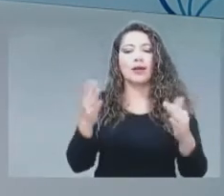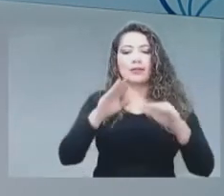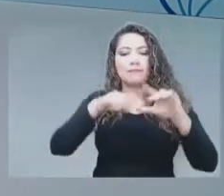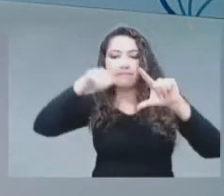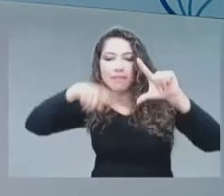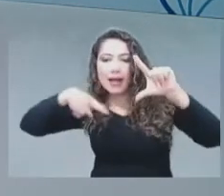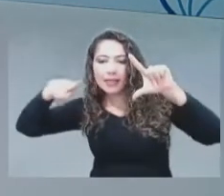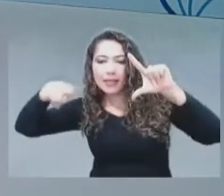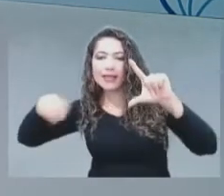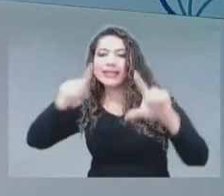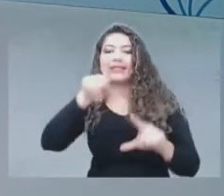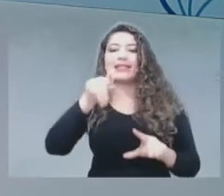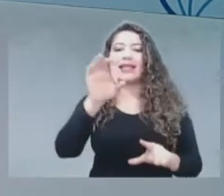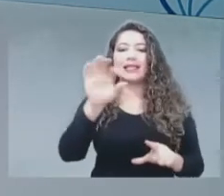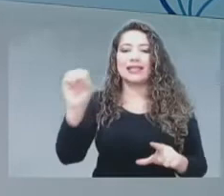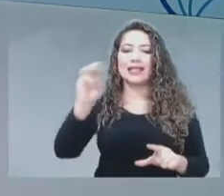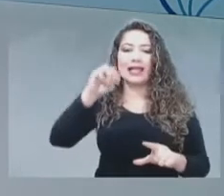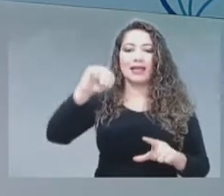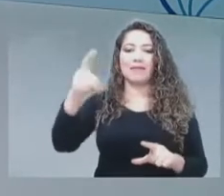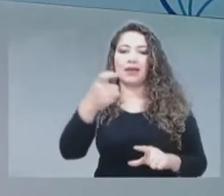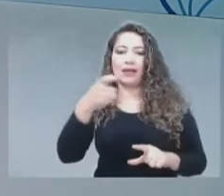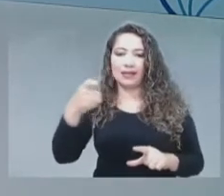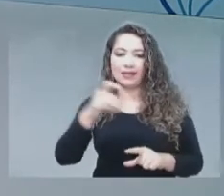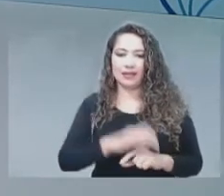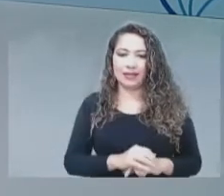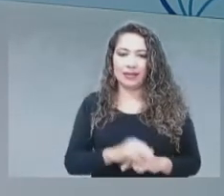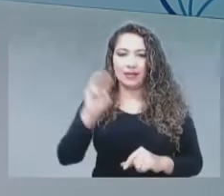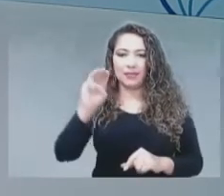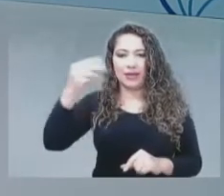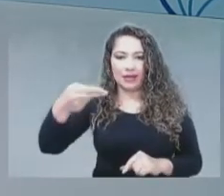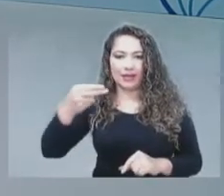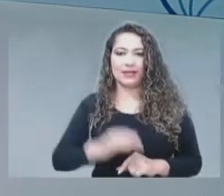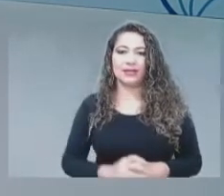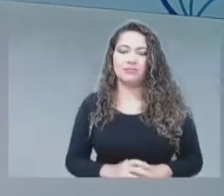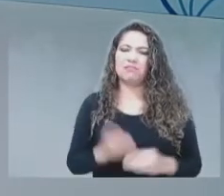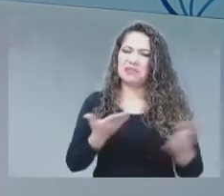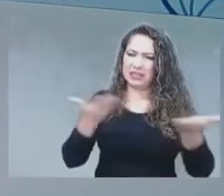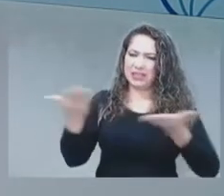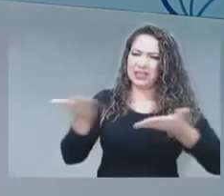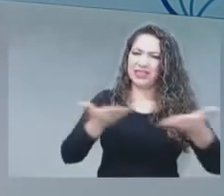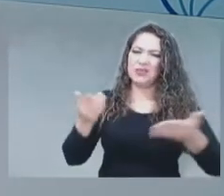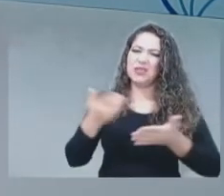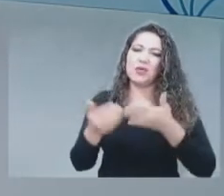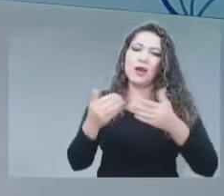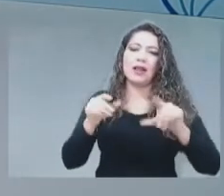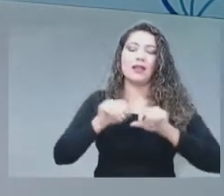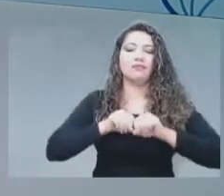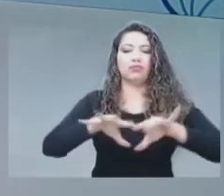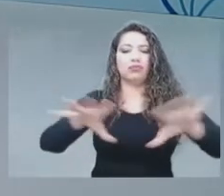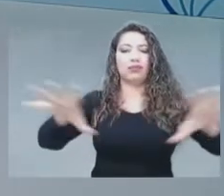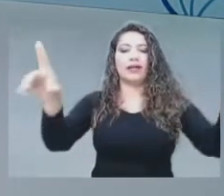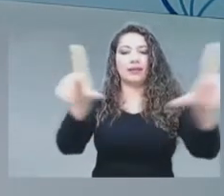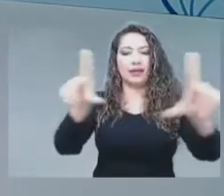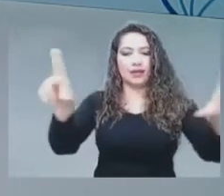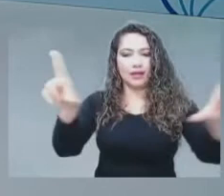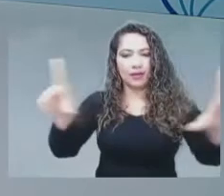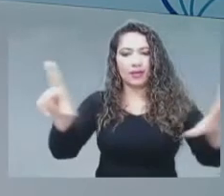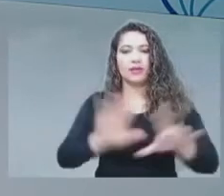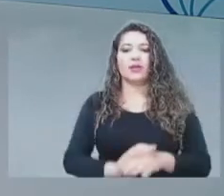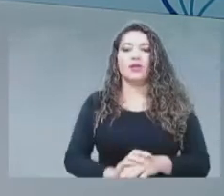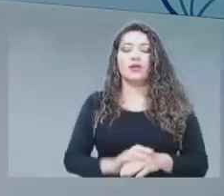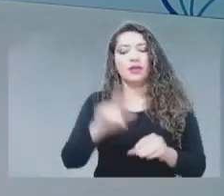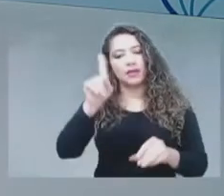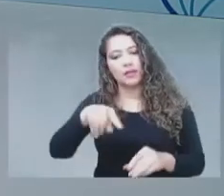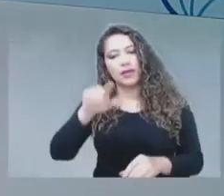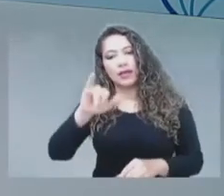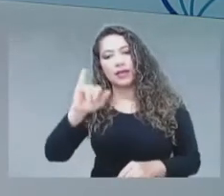utilizadas para los servicios de radiofusión por televisión, y también está identificada para IMT. La banda de 900, la